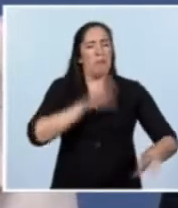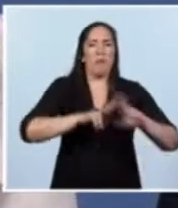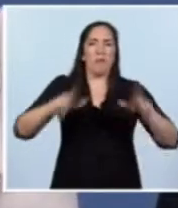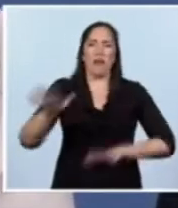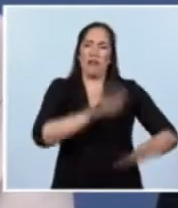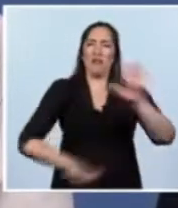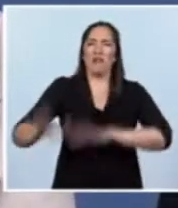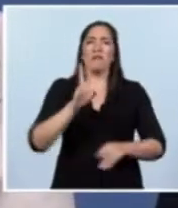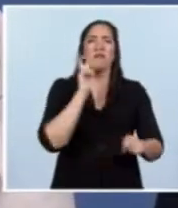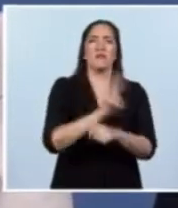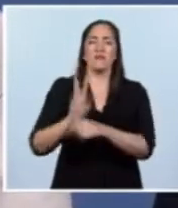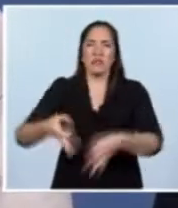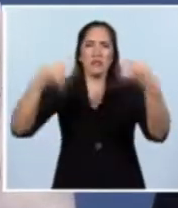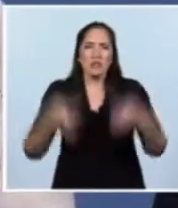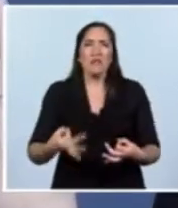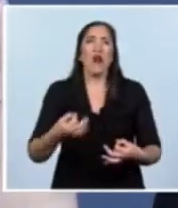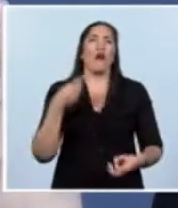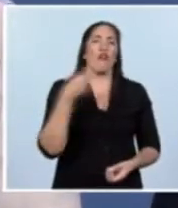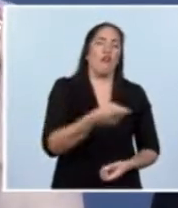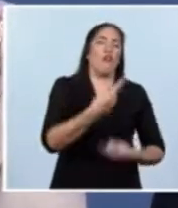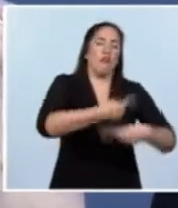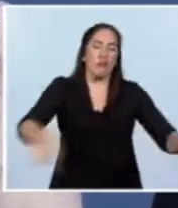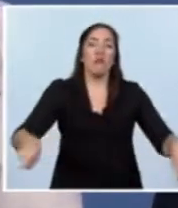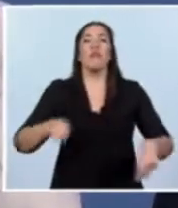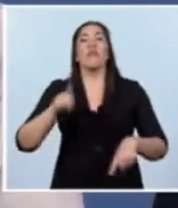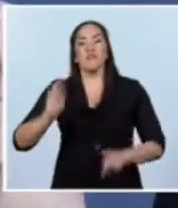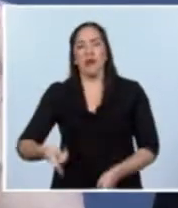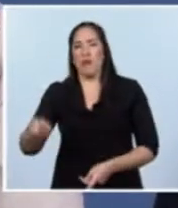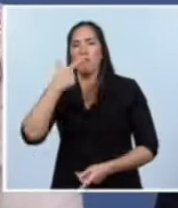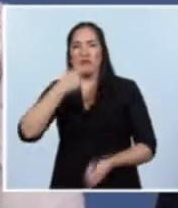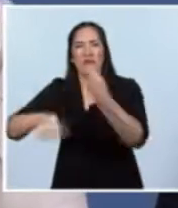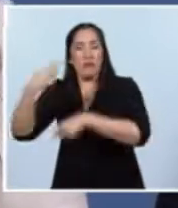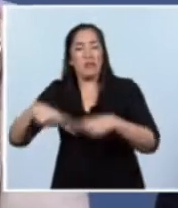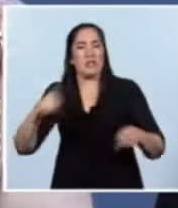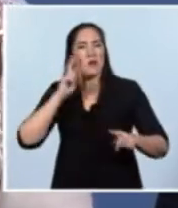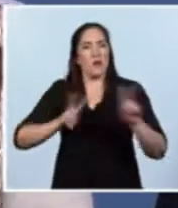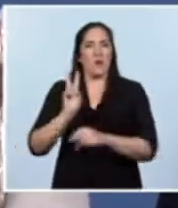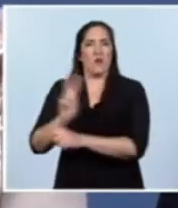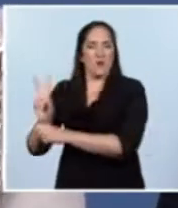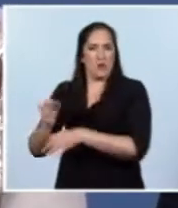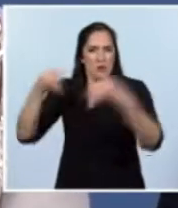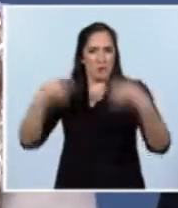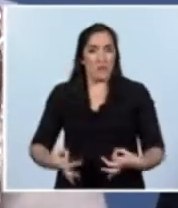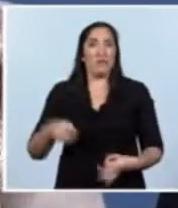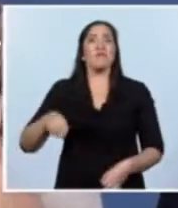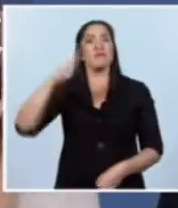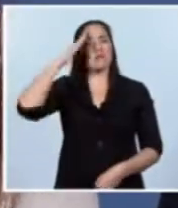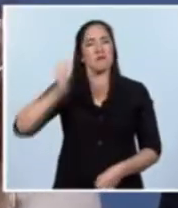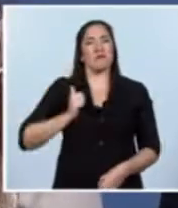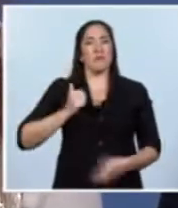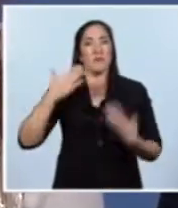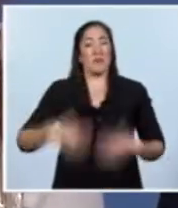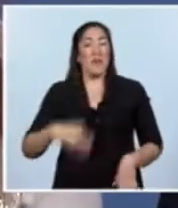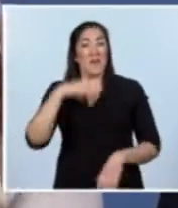seguridad, en materia de narcotráfico, porque esto se suma además a la labor que viene desempeñando la Gendarmería Nacional, la